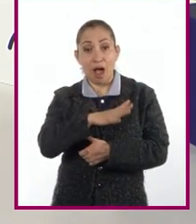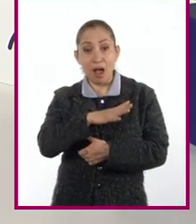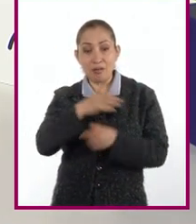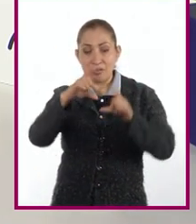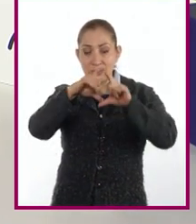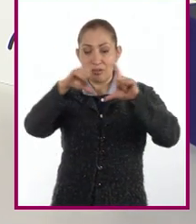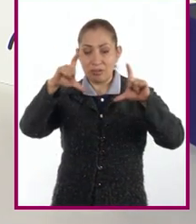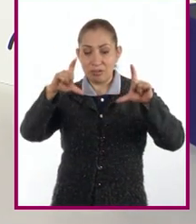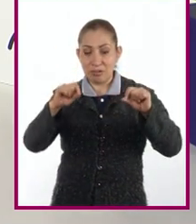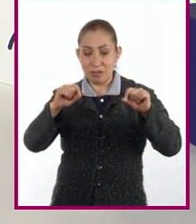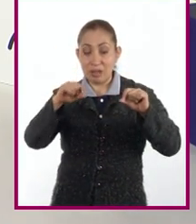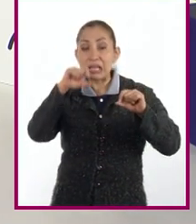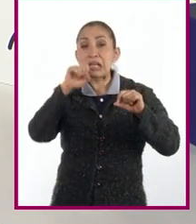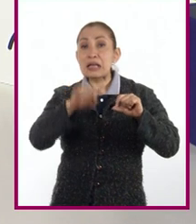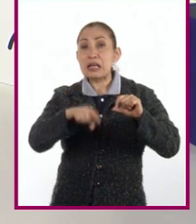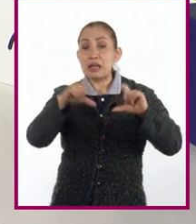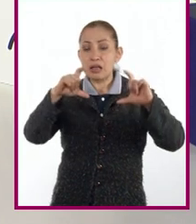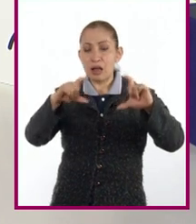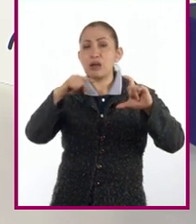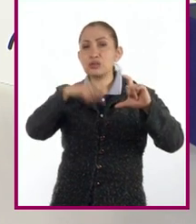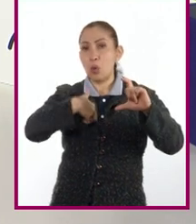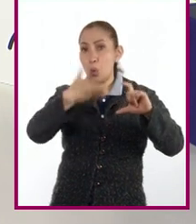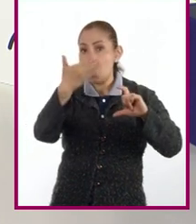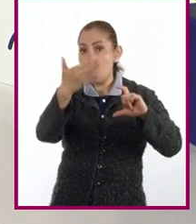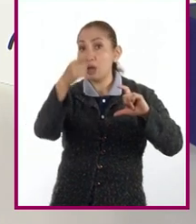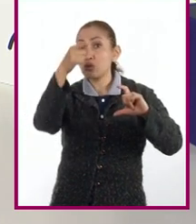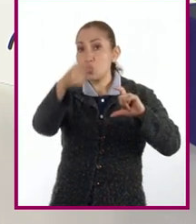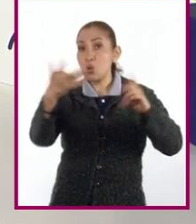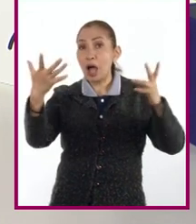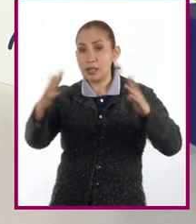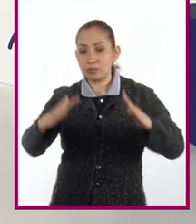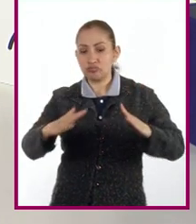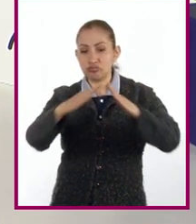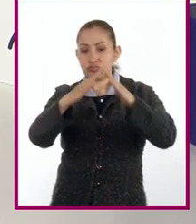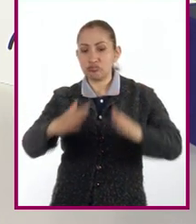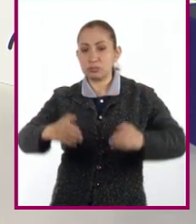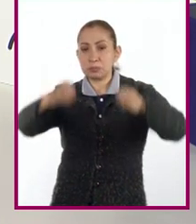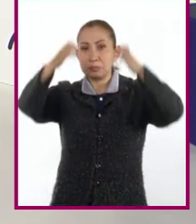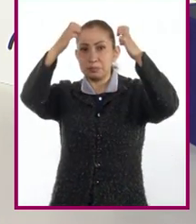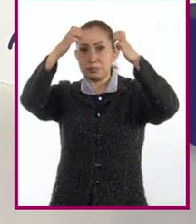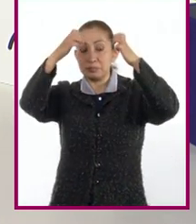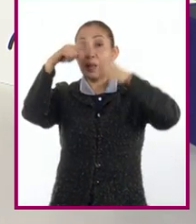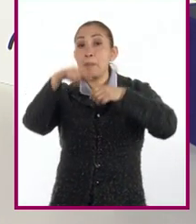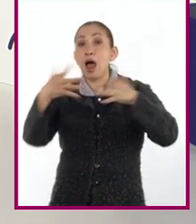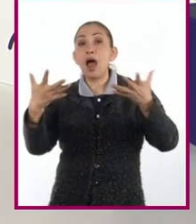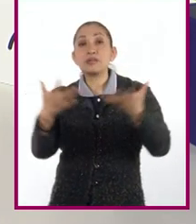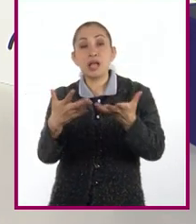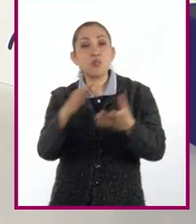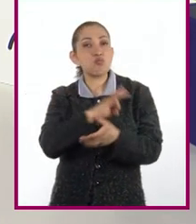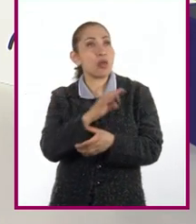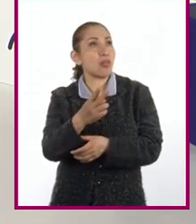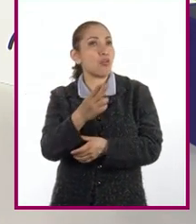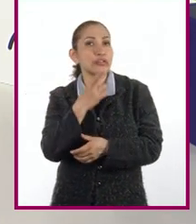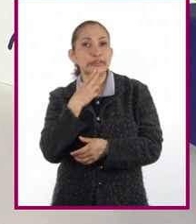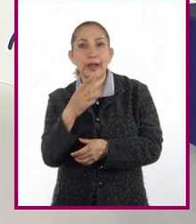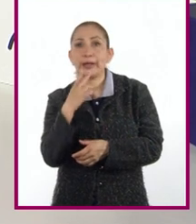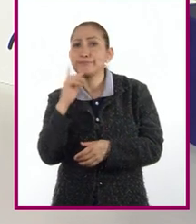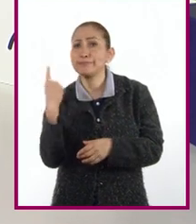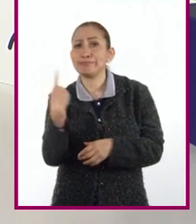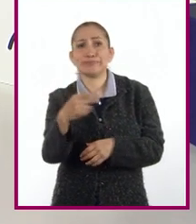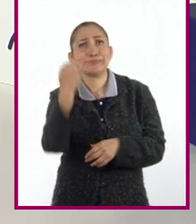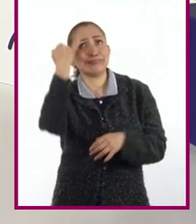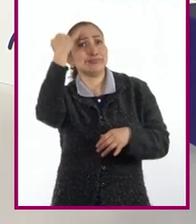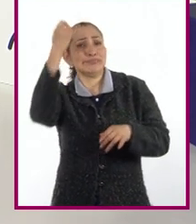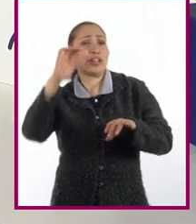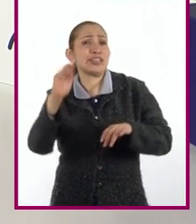tarjetas. Con ellas, te voy a pedir que construyas una torre. Para construirla, puedes emplear la técnica que